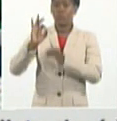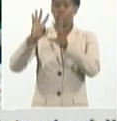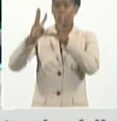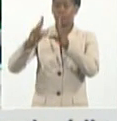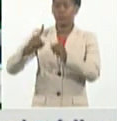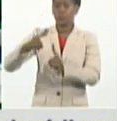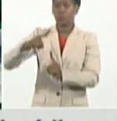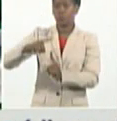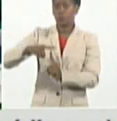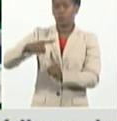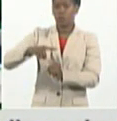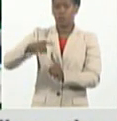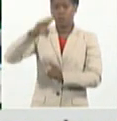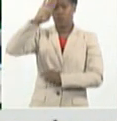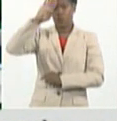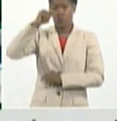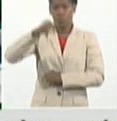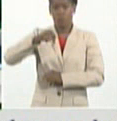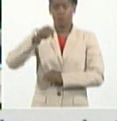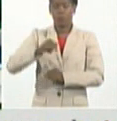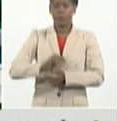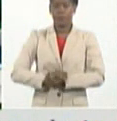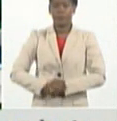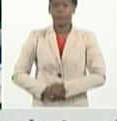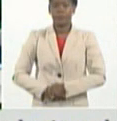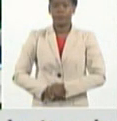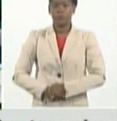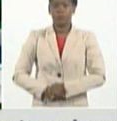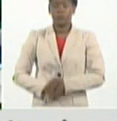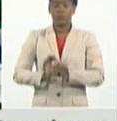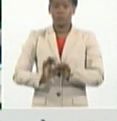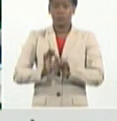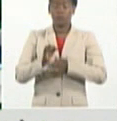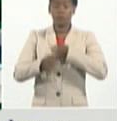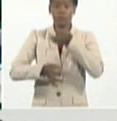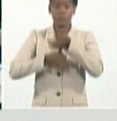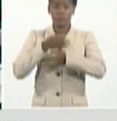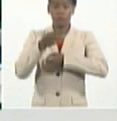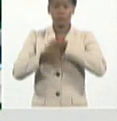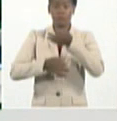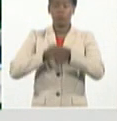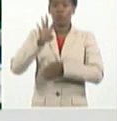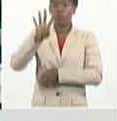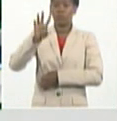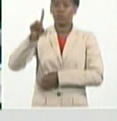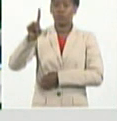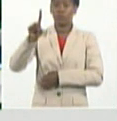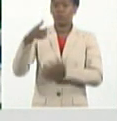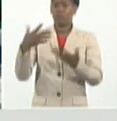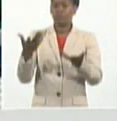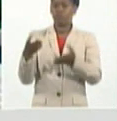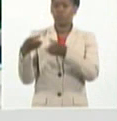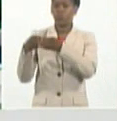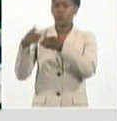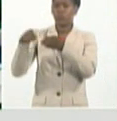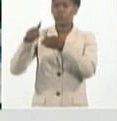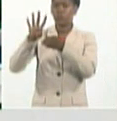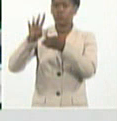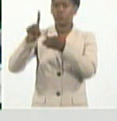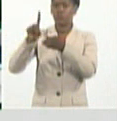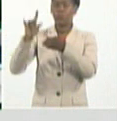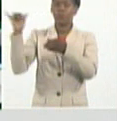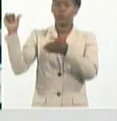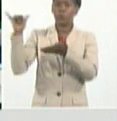diagnosticados en Cuba. Como ya dije, 41 de los diagnosticados ayer fueron casos importados,